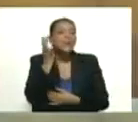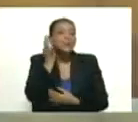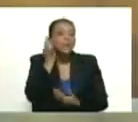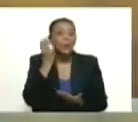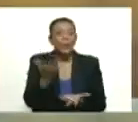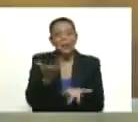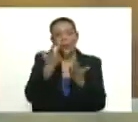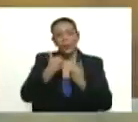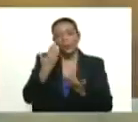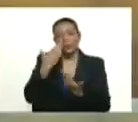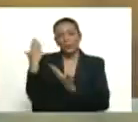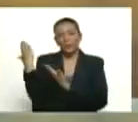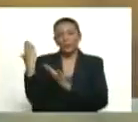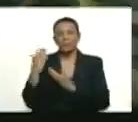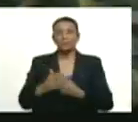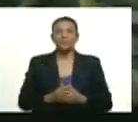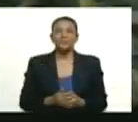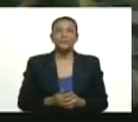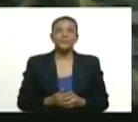nos informa.